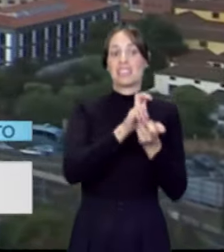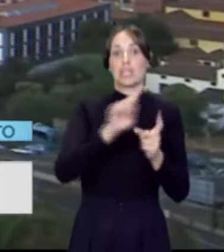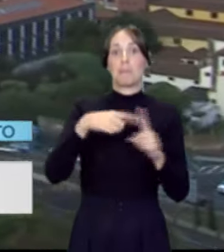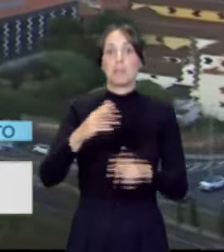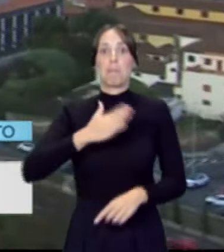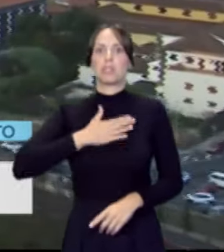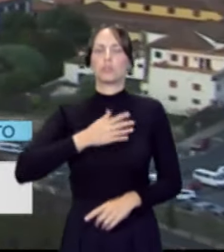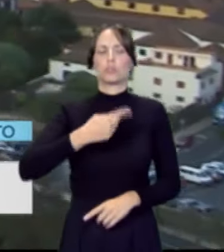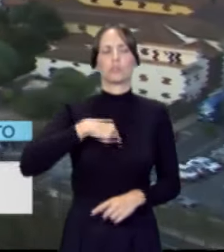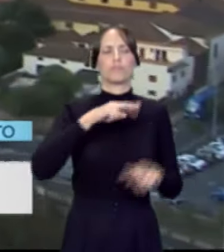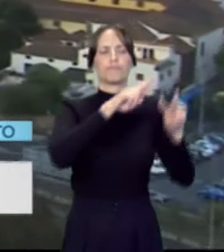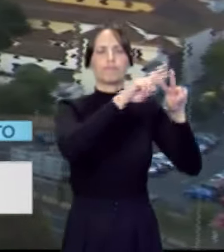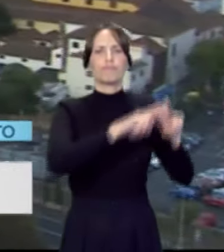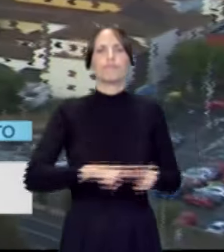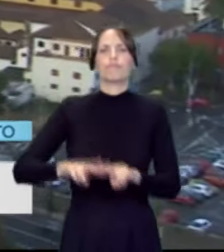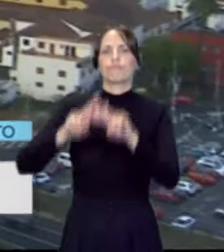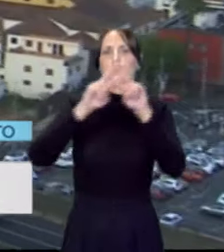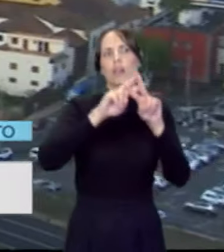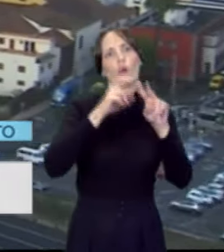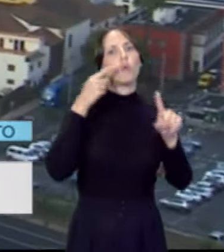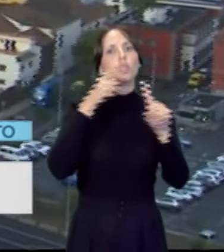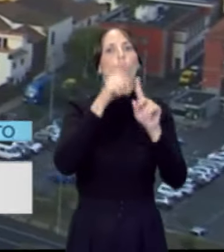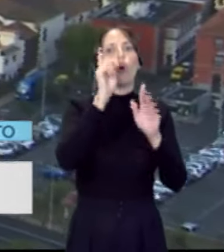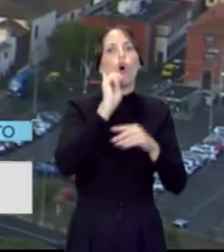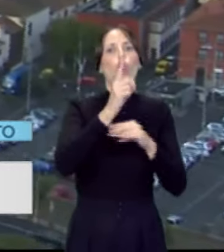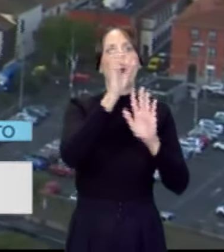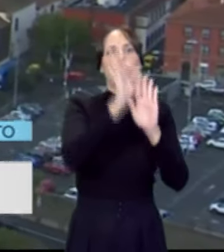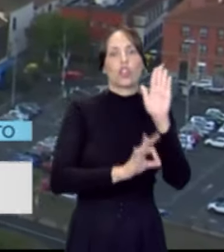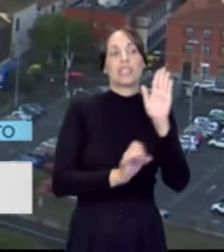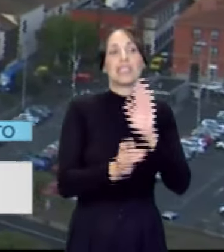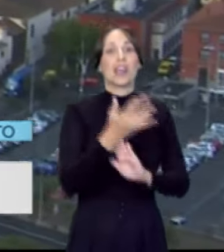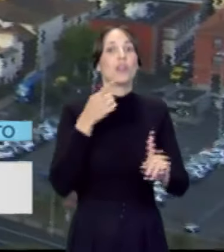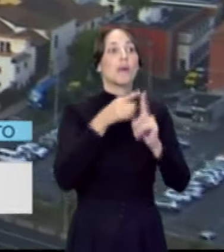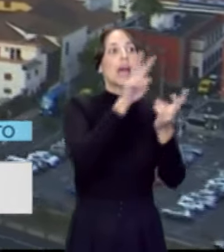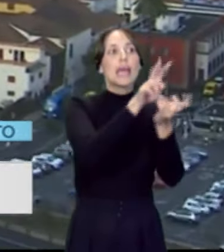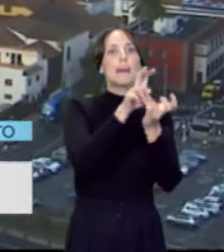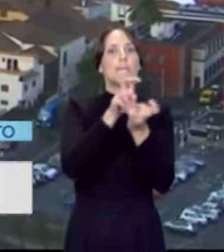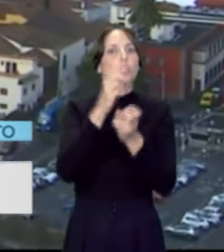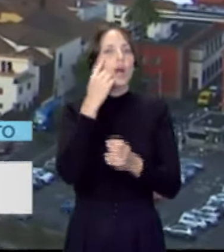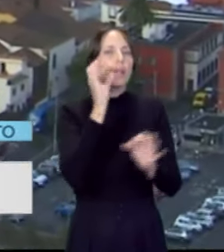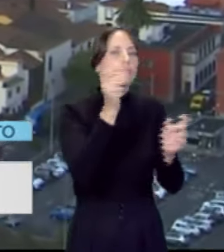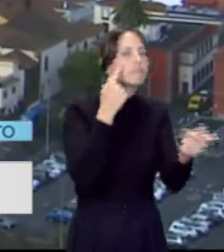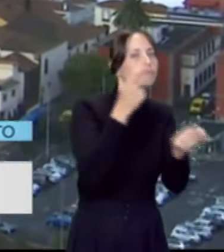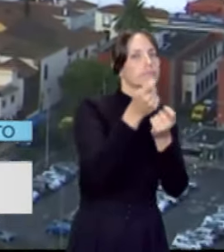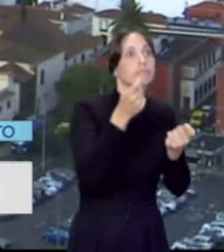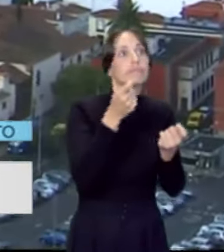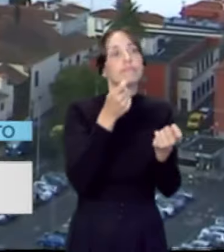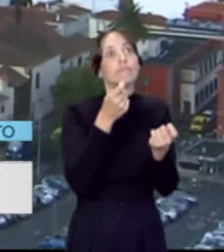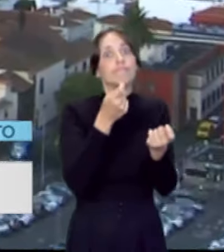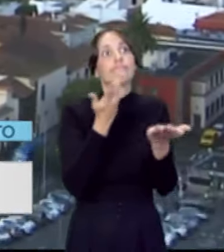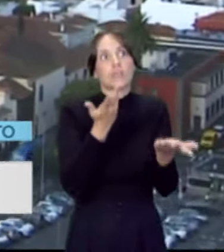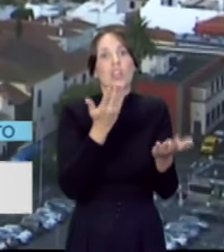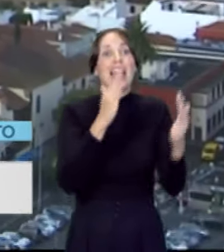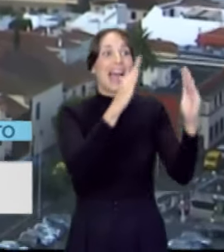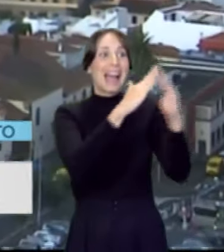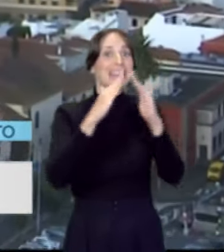esa ordenanza que va a modificar ese impuesto y vamos a intentar con esta medida incentivar que esa vivienda